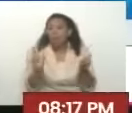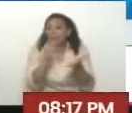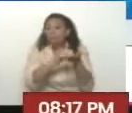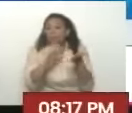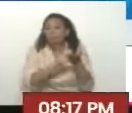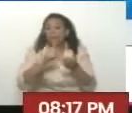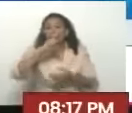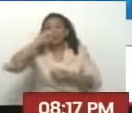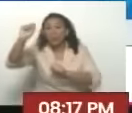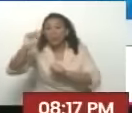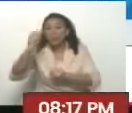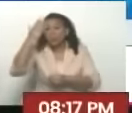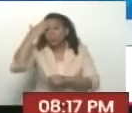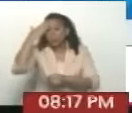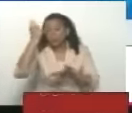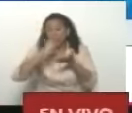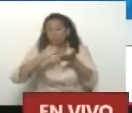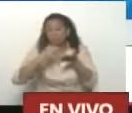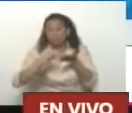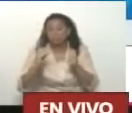No se tome En serio